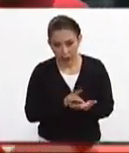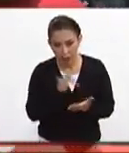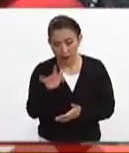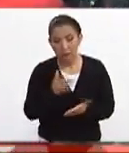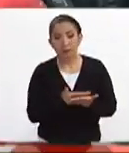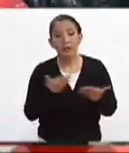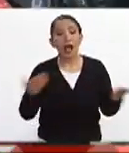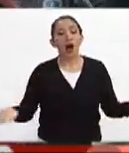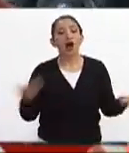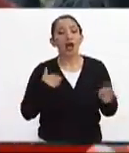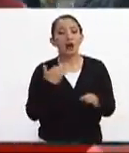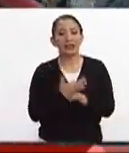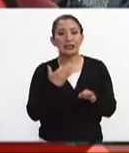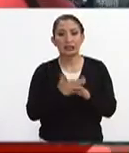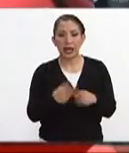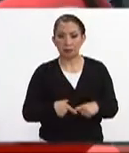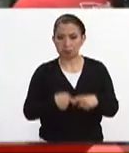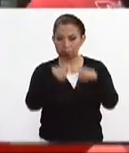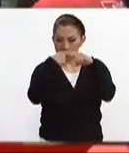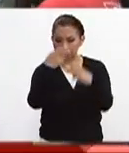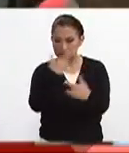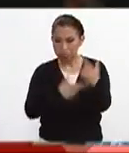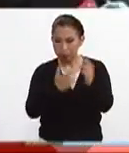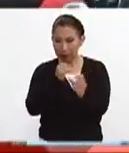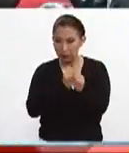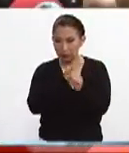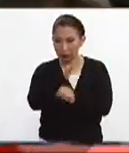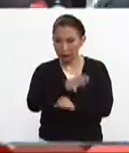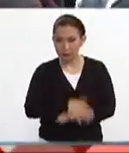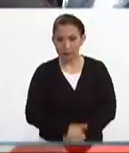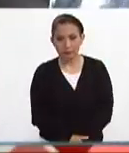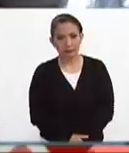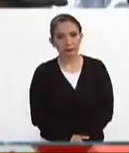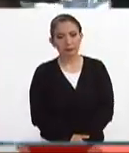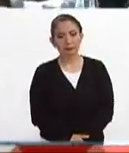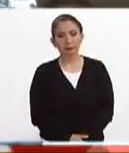nosotros vamos en este momento a hacer una pausa regresamos con más información